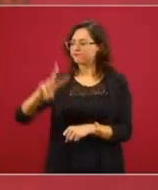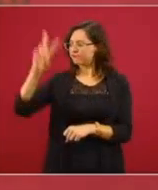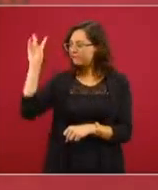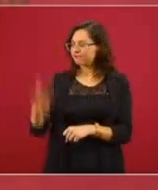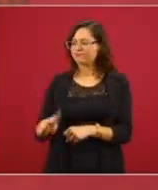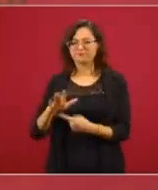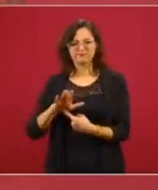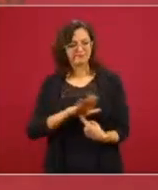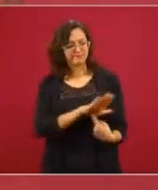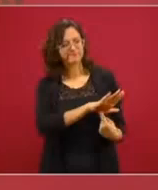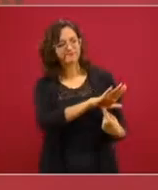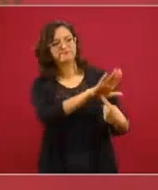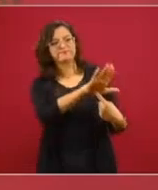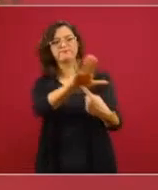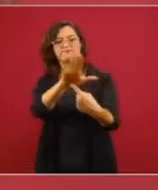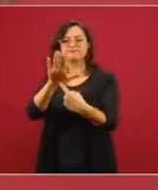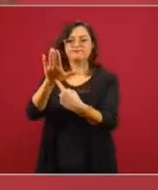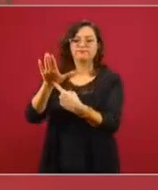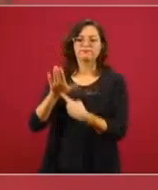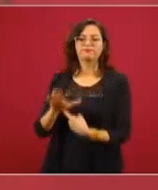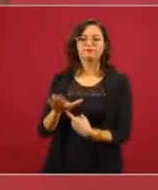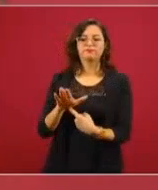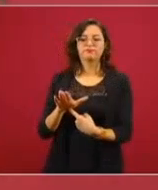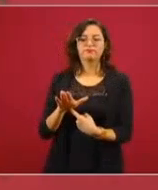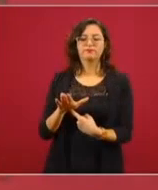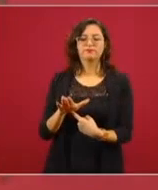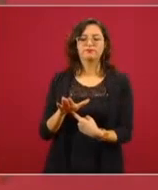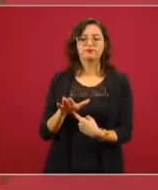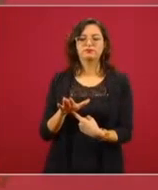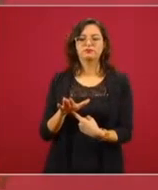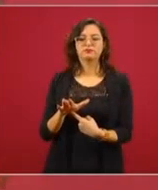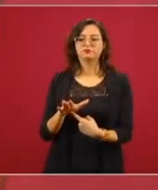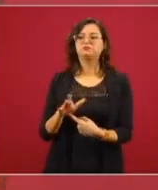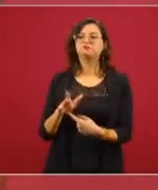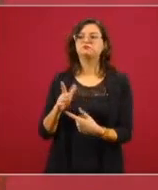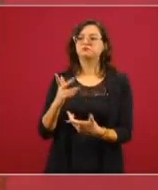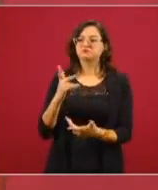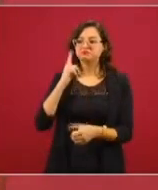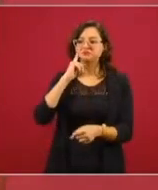para poner al descubierto